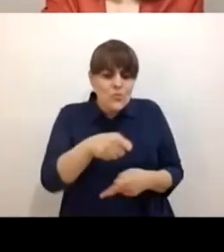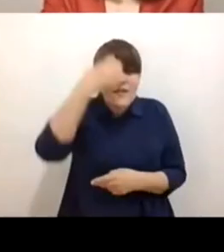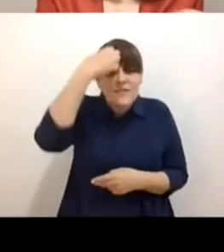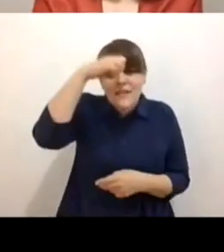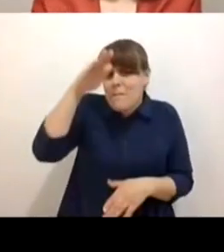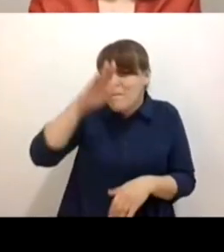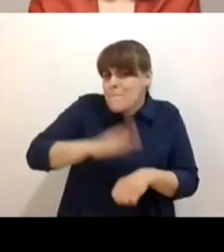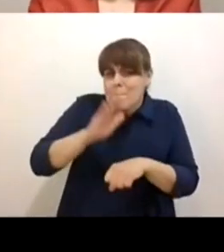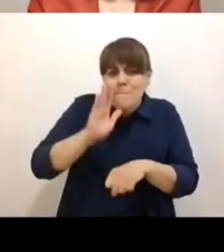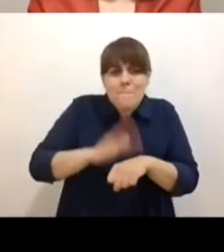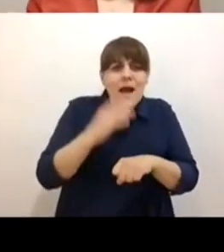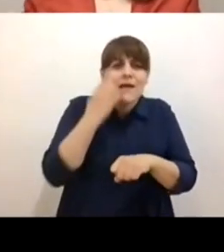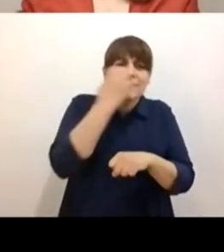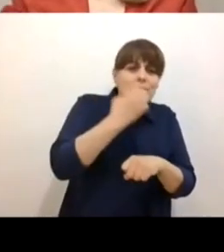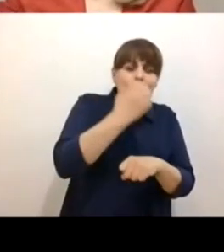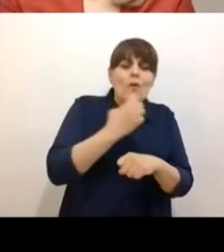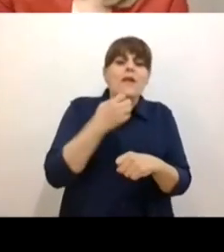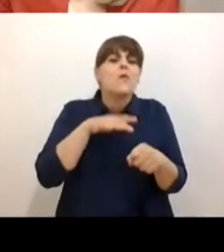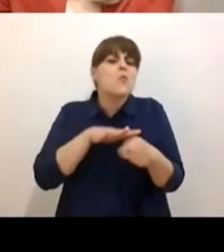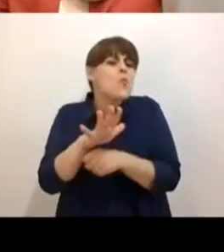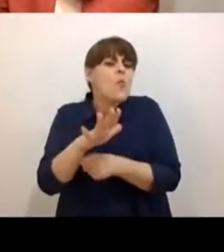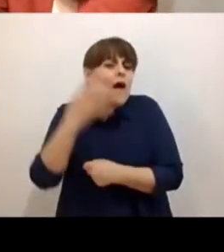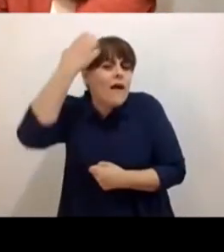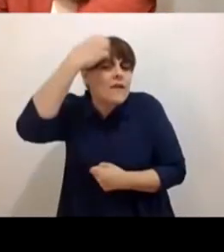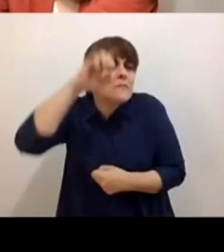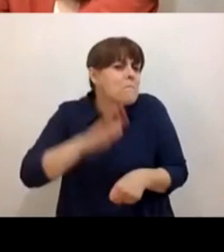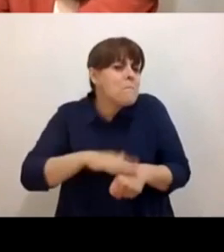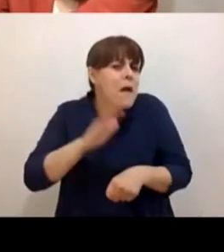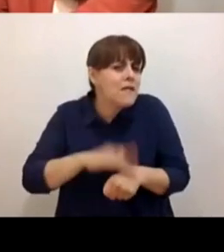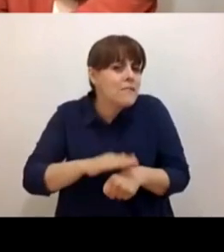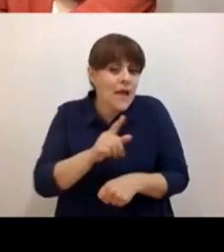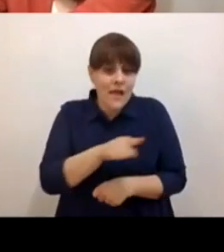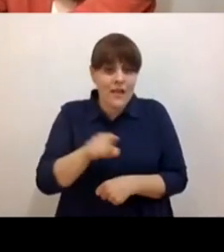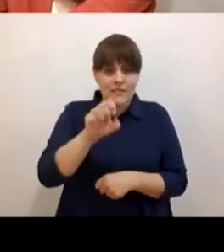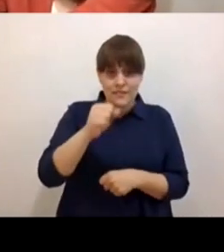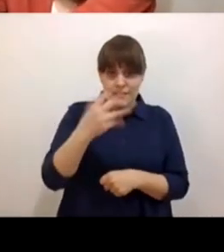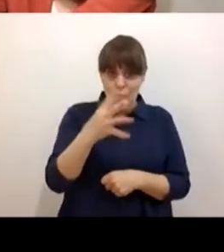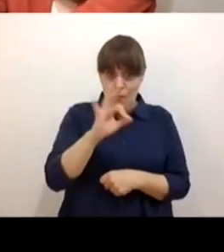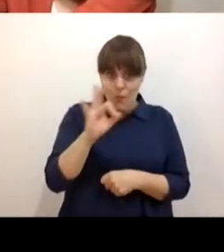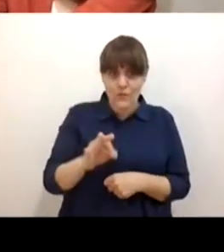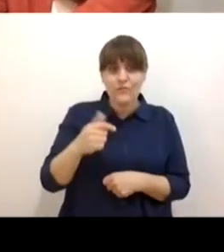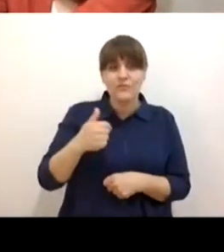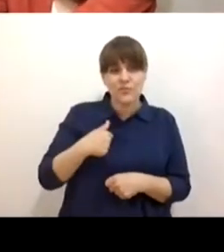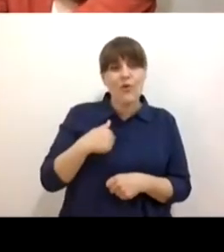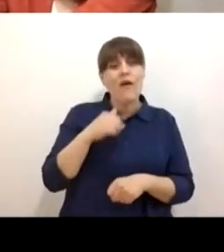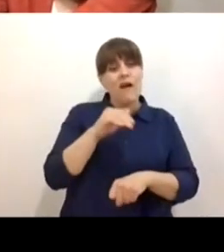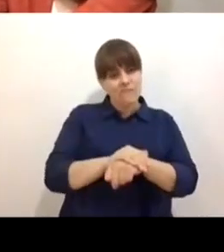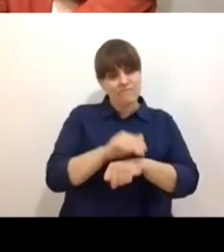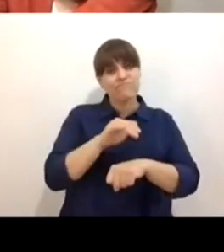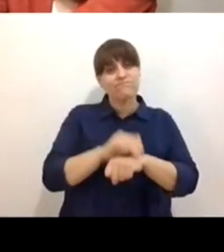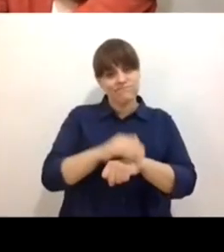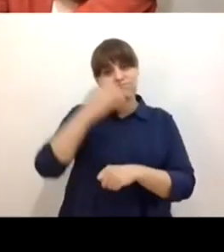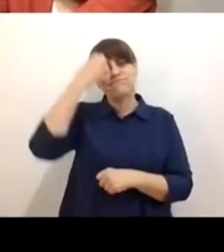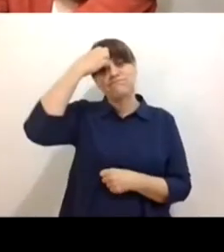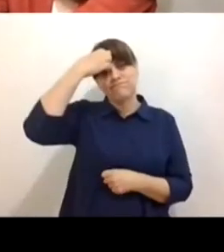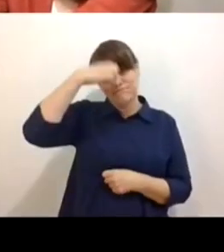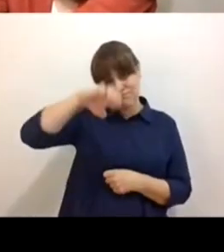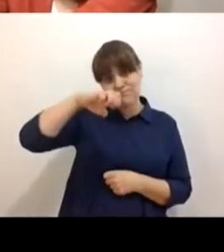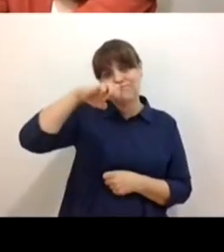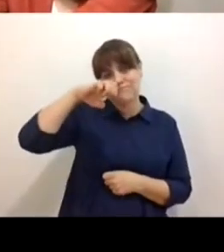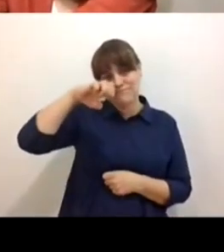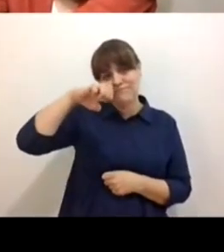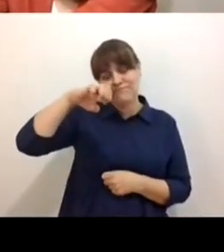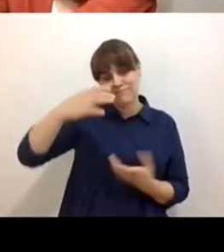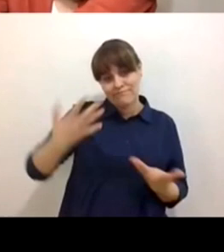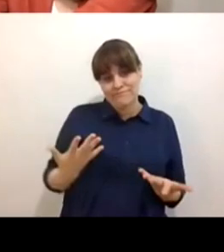de la escuela o del colegio, el 65% de ellos dijeron extraño a los amigos y las amigas, un 19